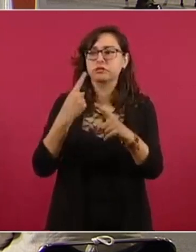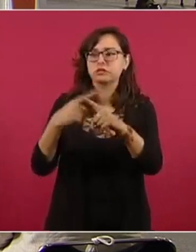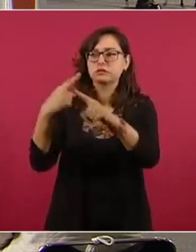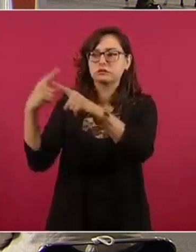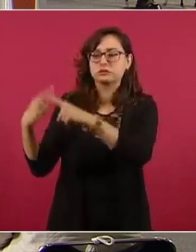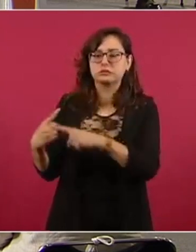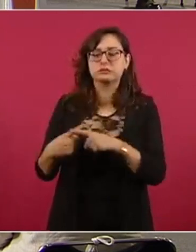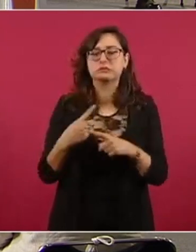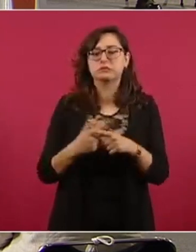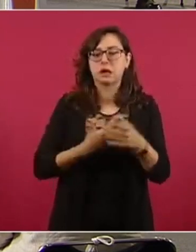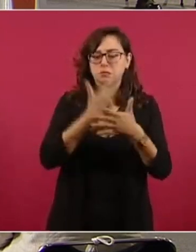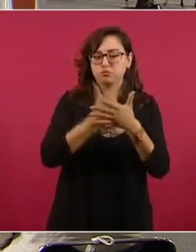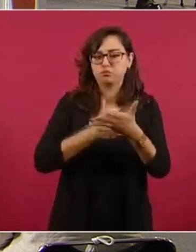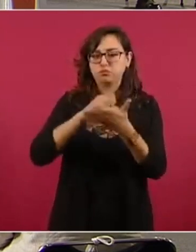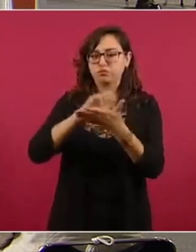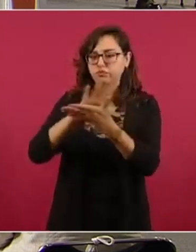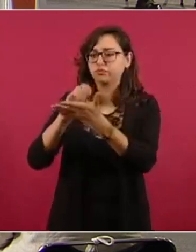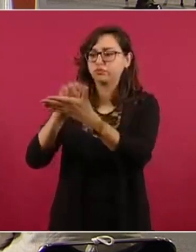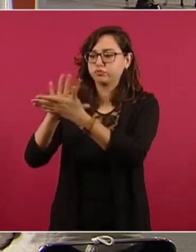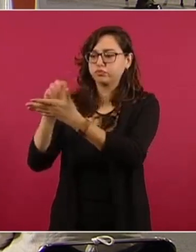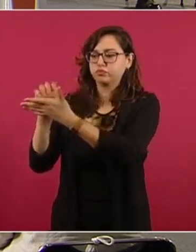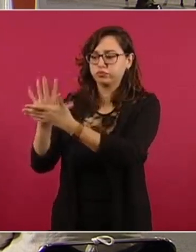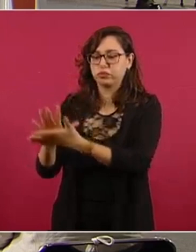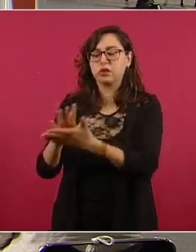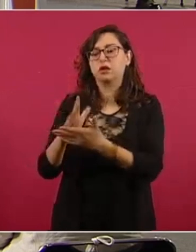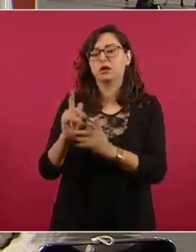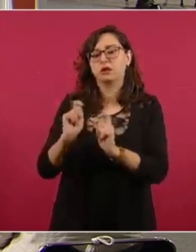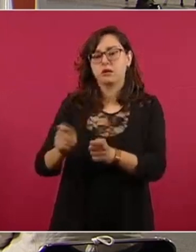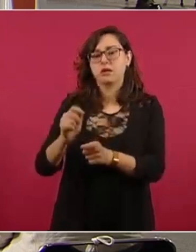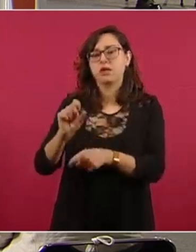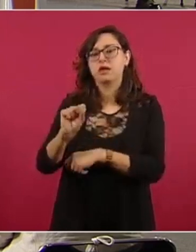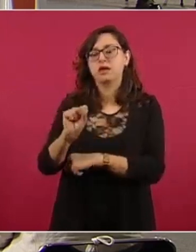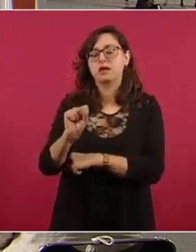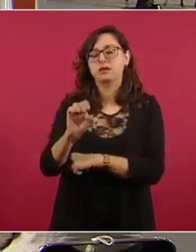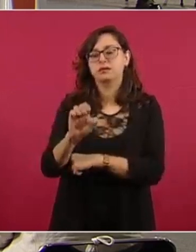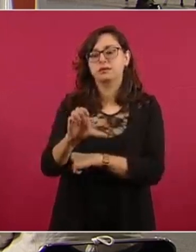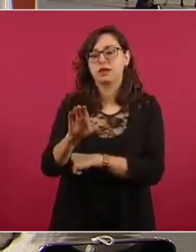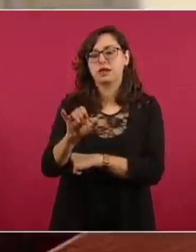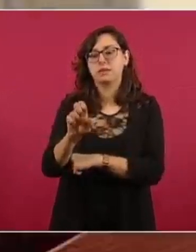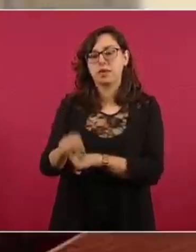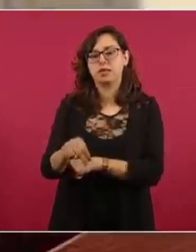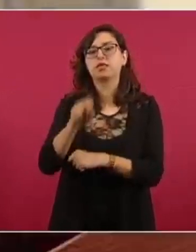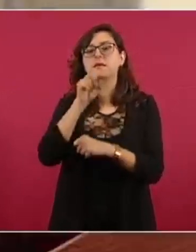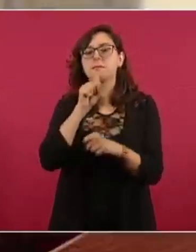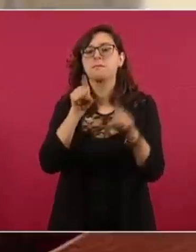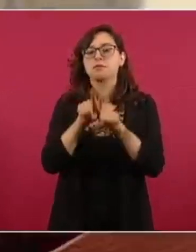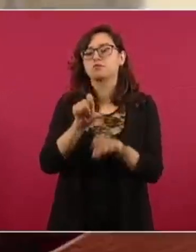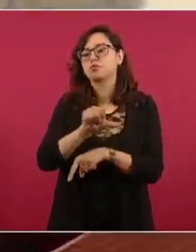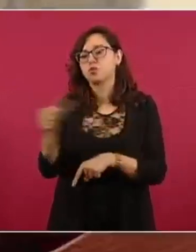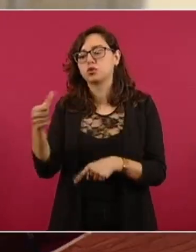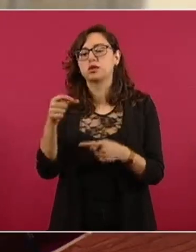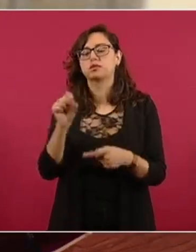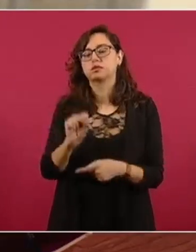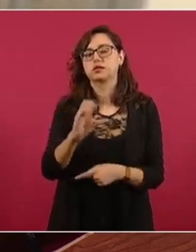de la Secretaría de Bienestar y otras dependencias comunicaciones